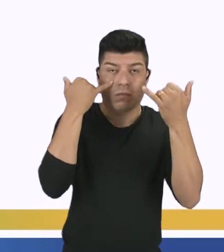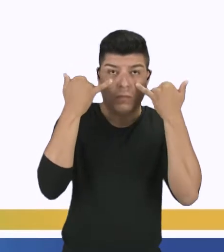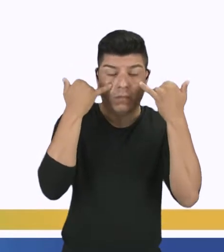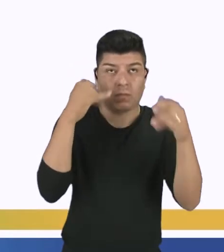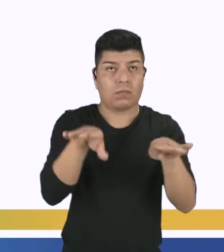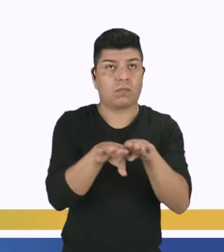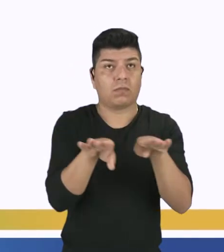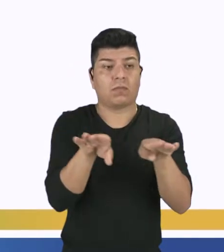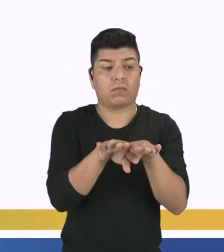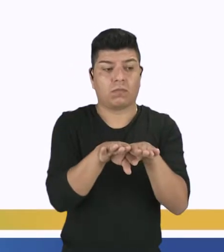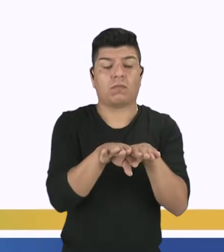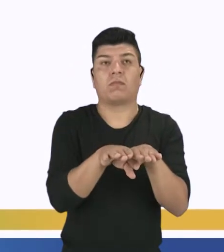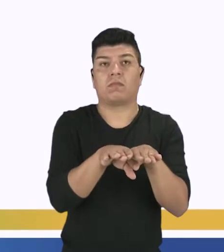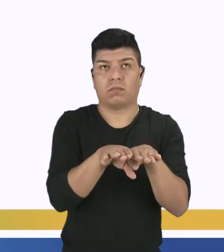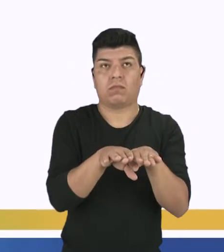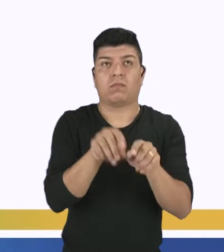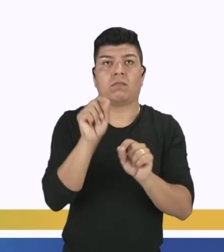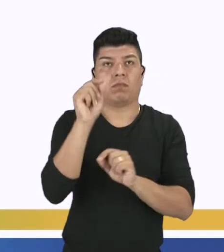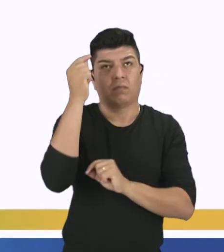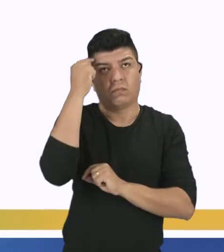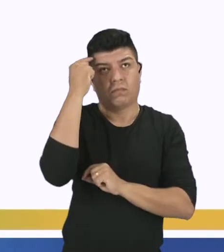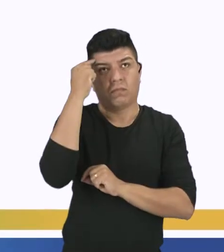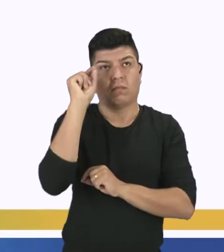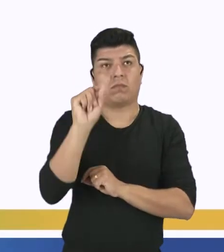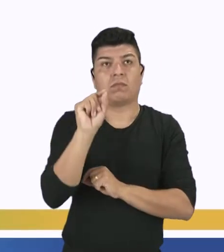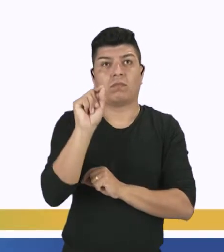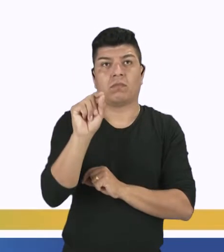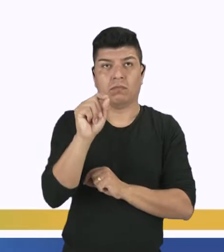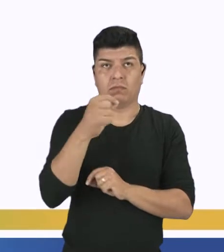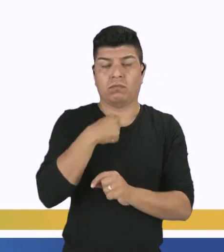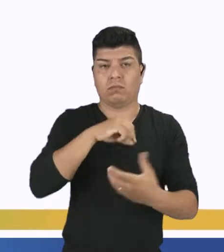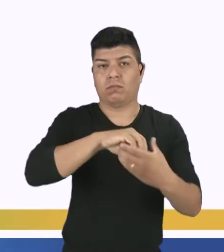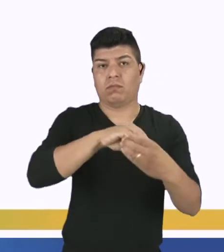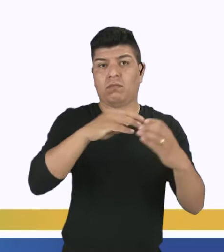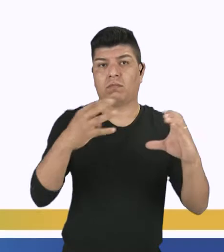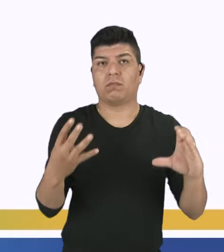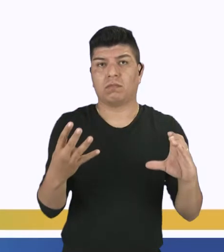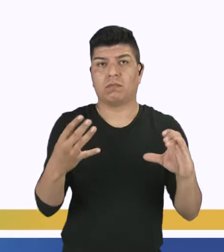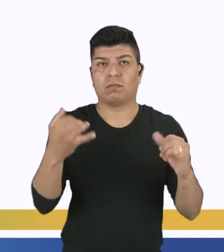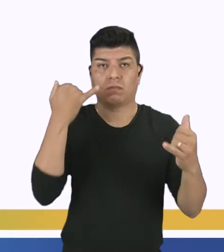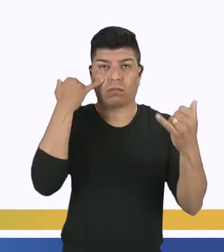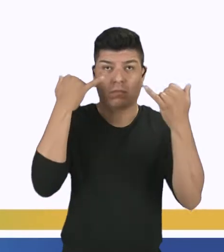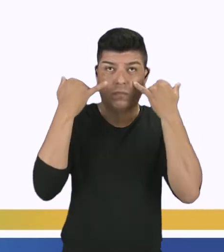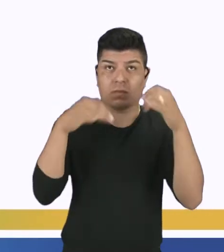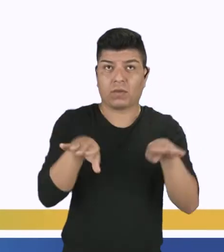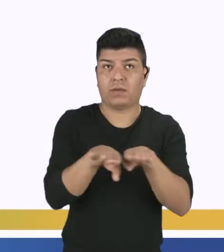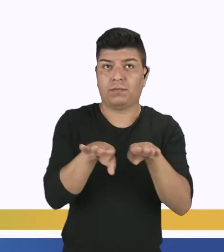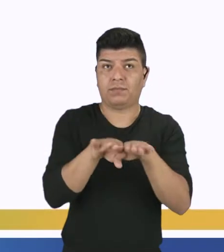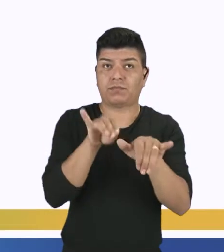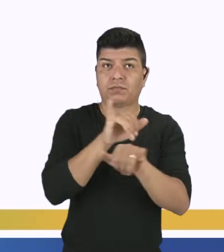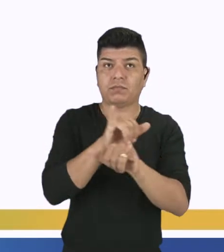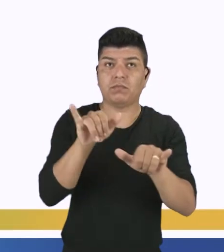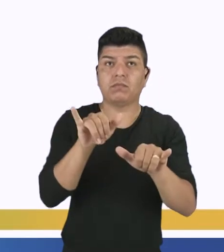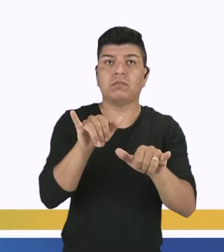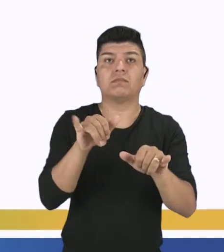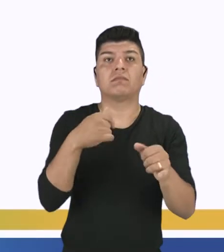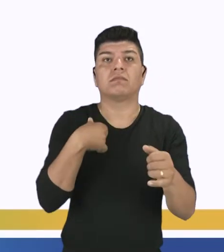pesar de que no llega a cumplir con las características de una noticia, tiene ciertas